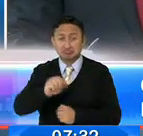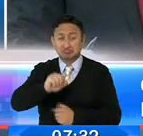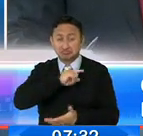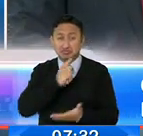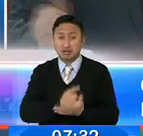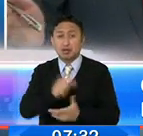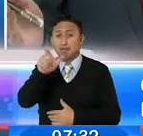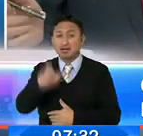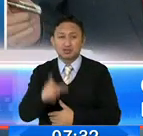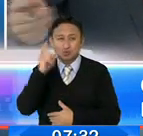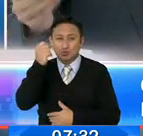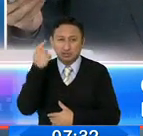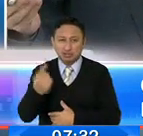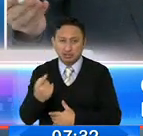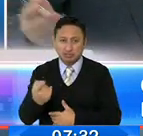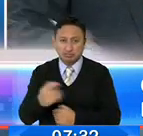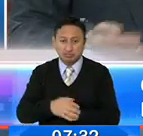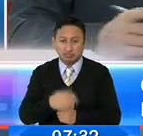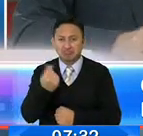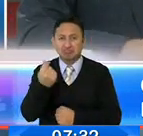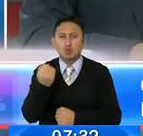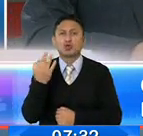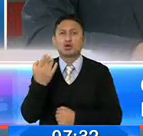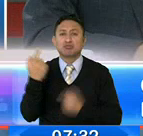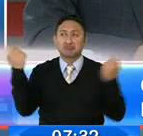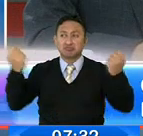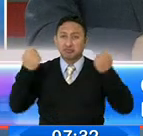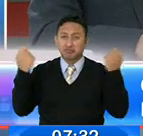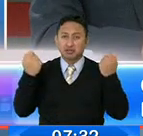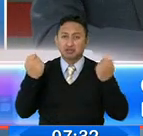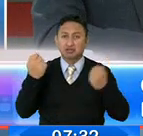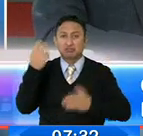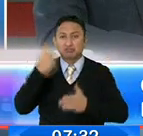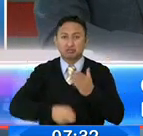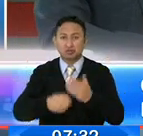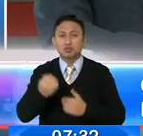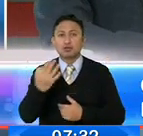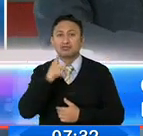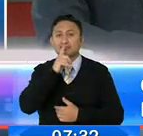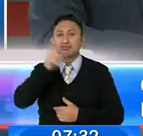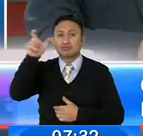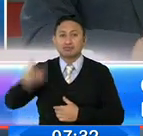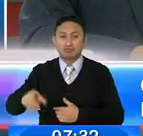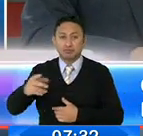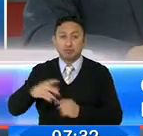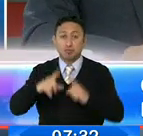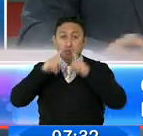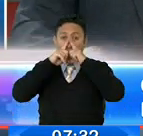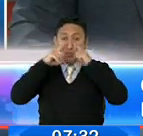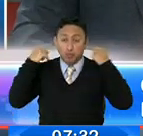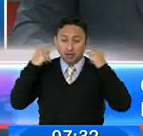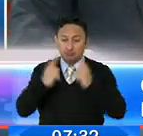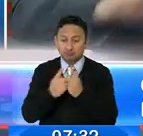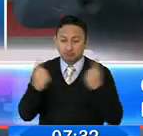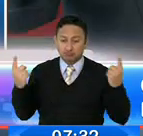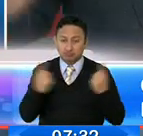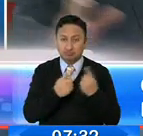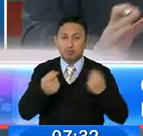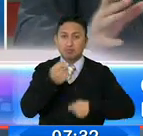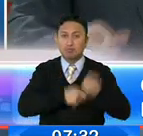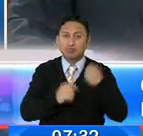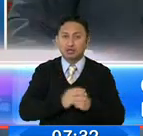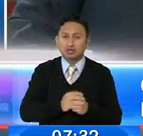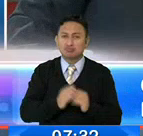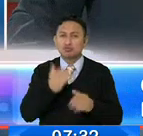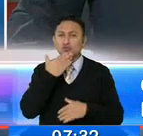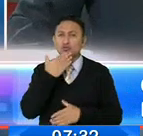no entienden eso y no saben los valores. Fiestas, cuánto es la multa y a quién se multa, las mascarillas, el distanciamiento y ventas ambulantes. ¿Cómo es el